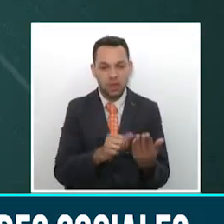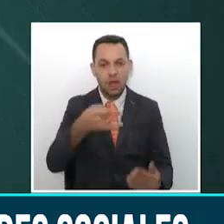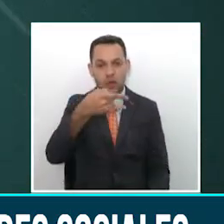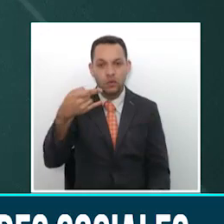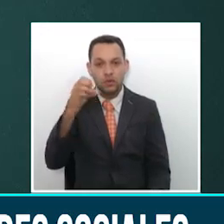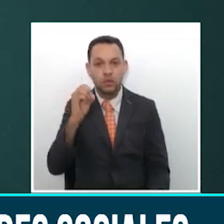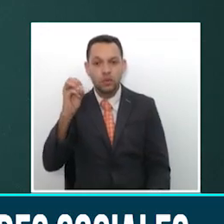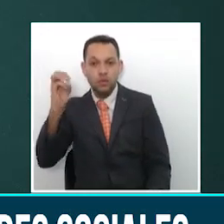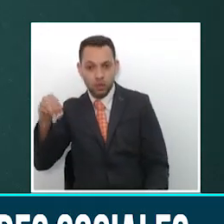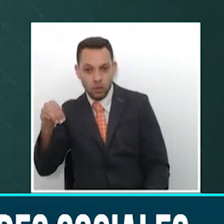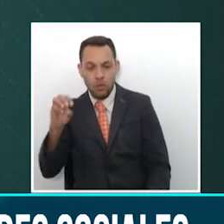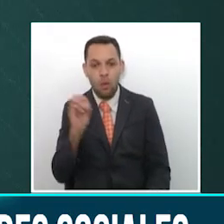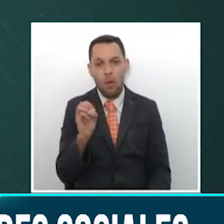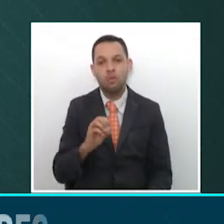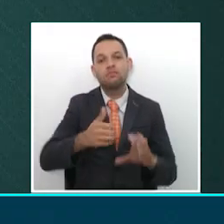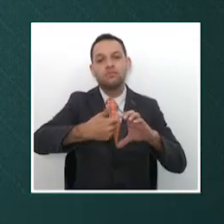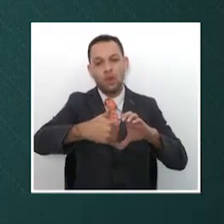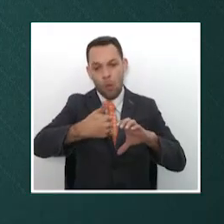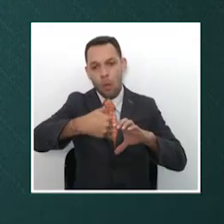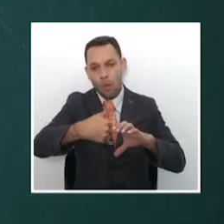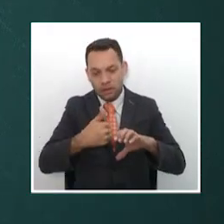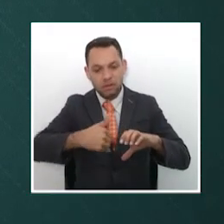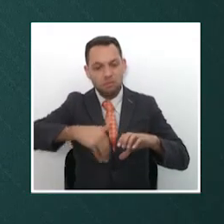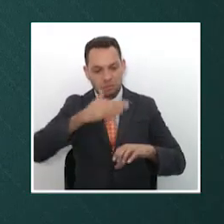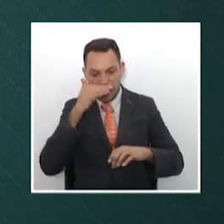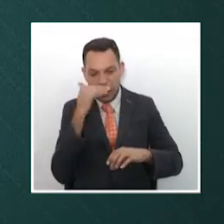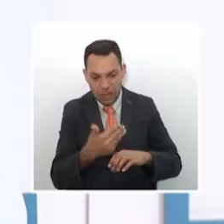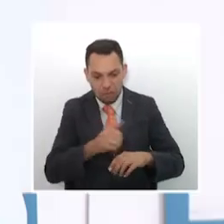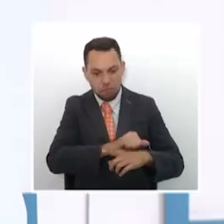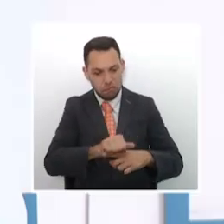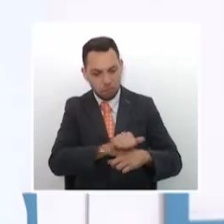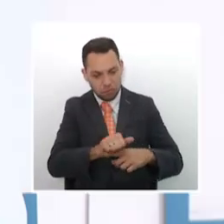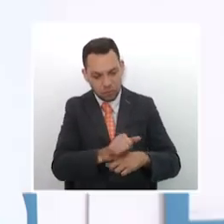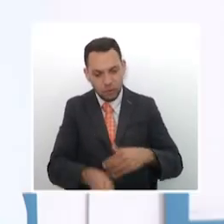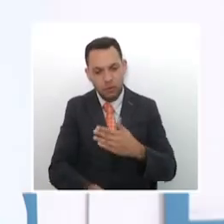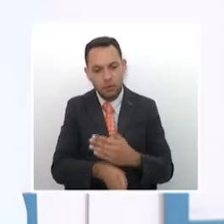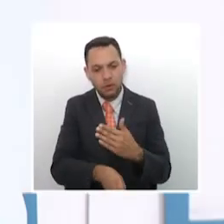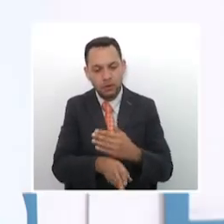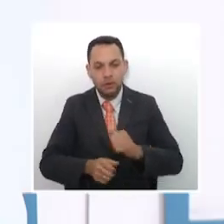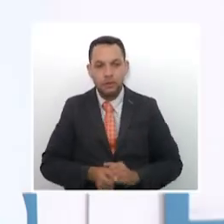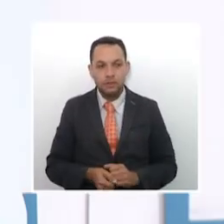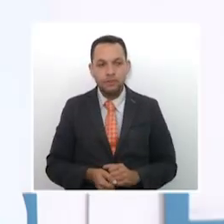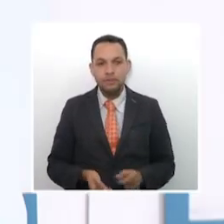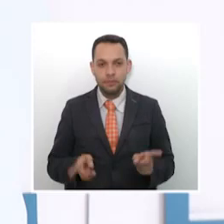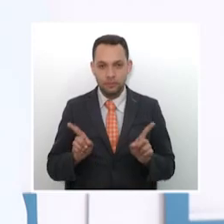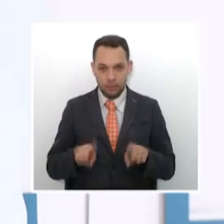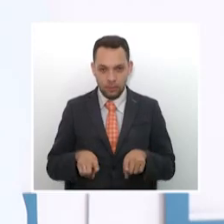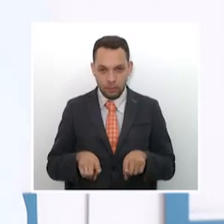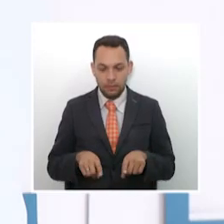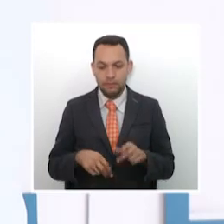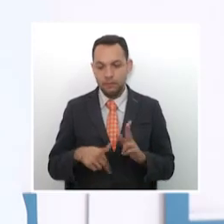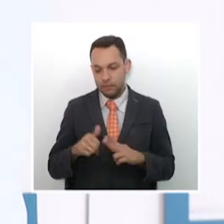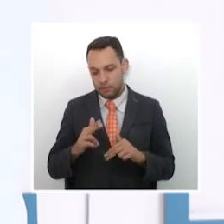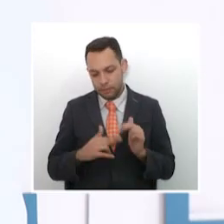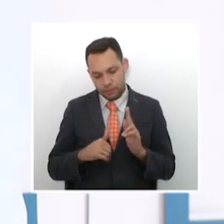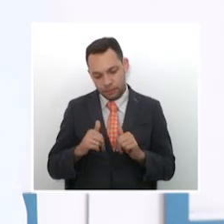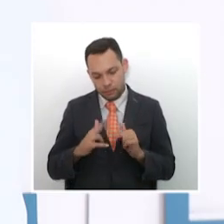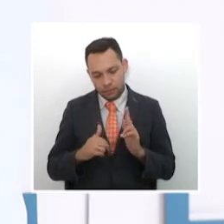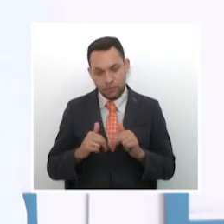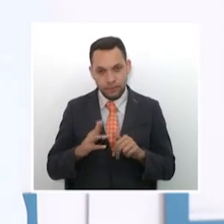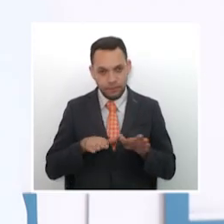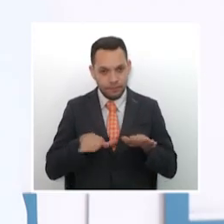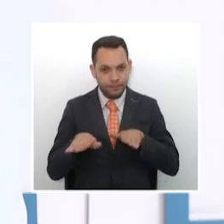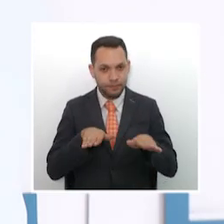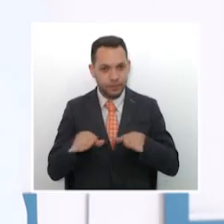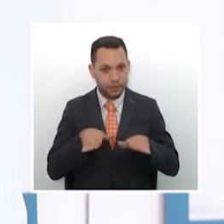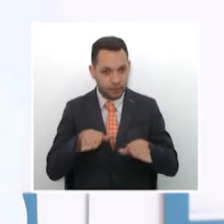para mantener activos a los niños y jóvenes que practican la disciplina. Se reanudaron las obras civiles en la pista de patinaje del